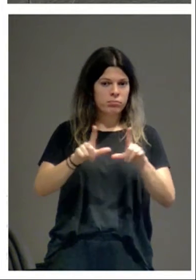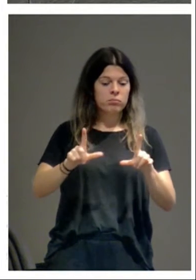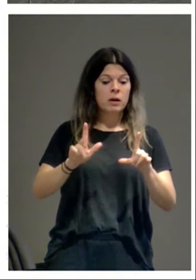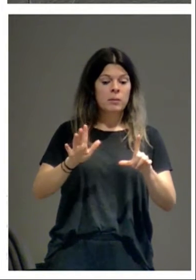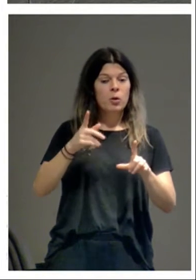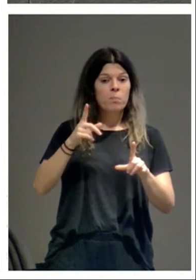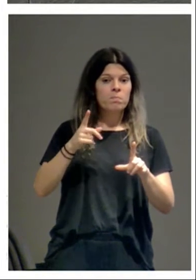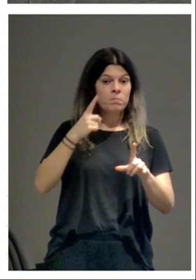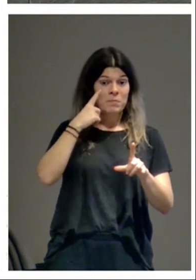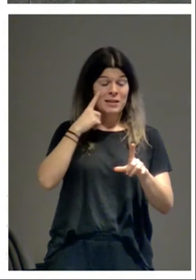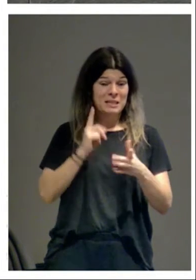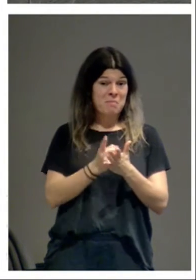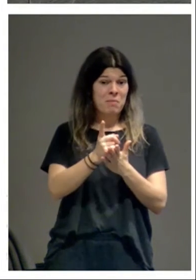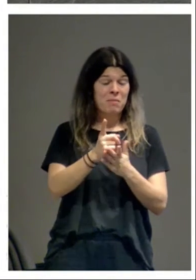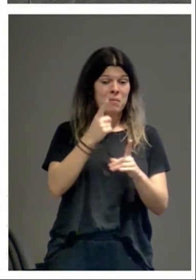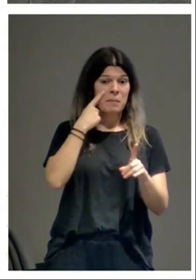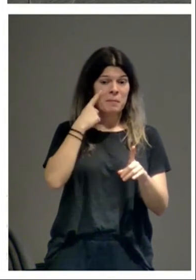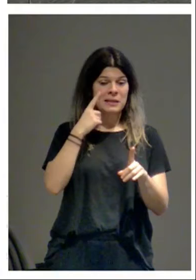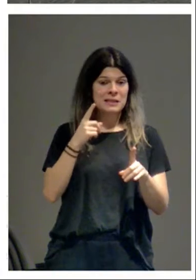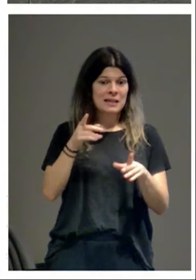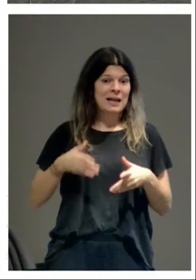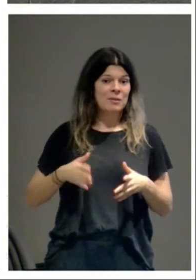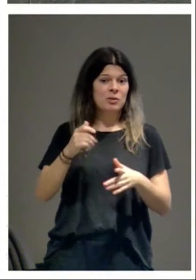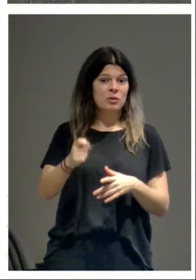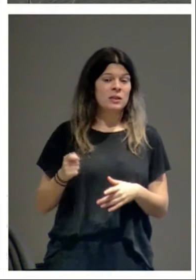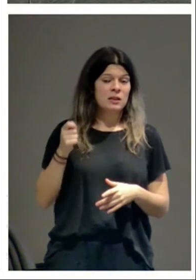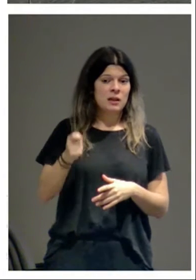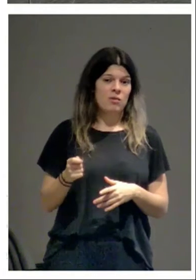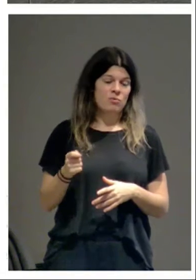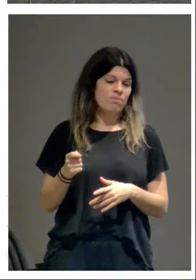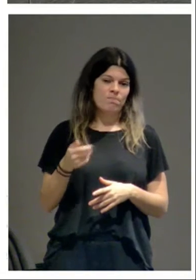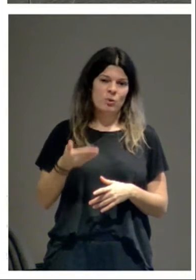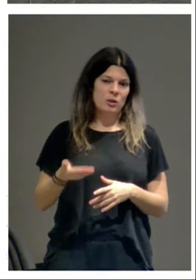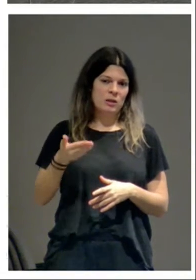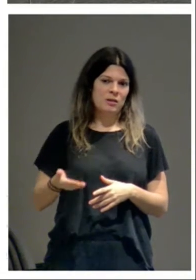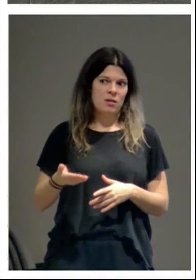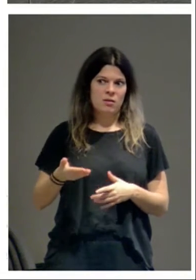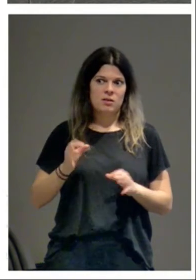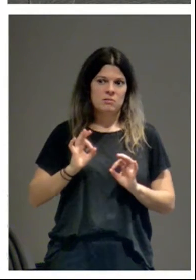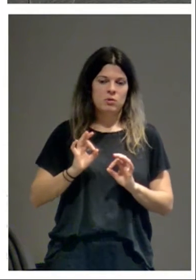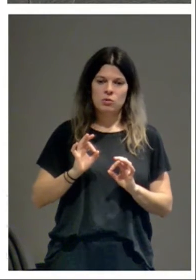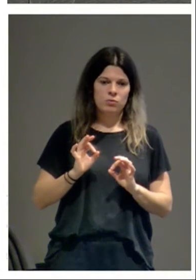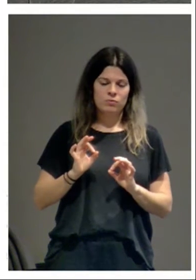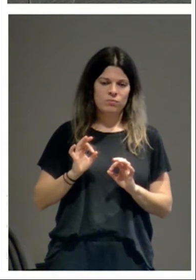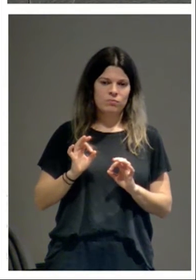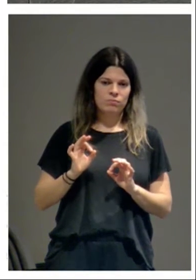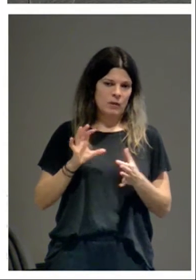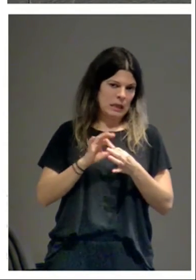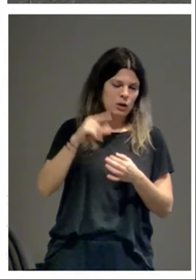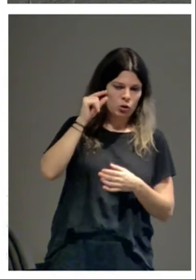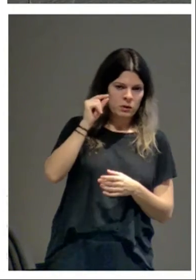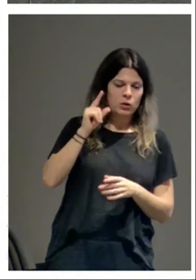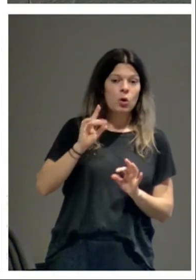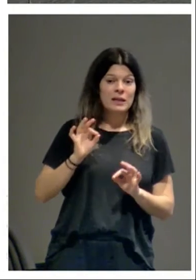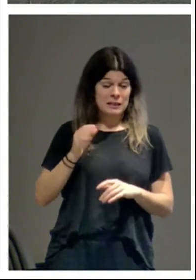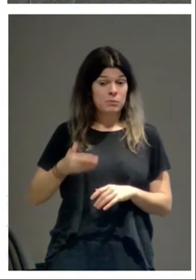ese mapa para darnos cuenta que el Camino de Santiago no fue tan importante para el desarrollo del románico. Tiene